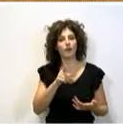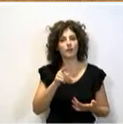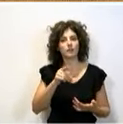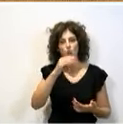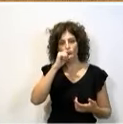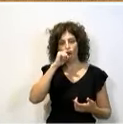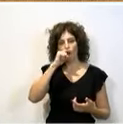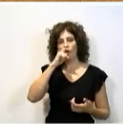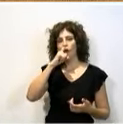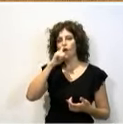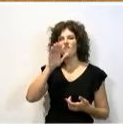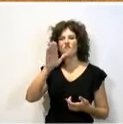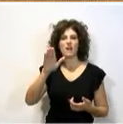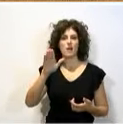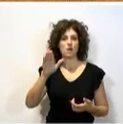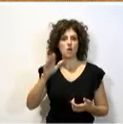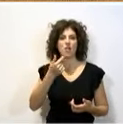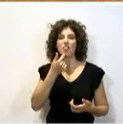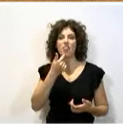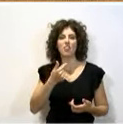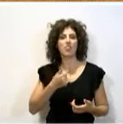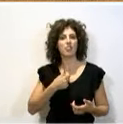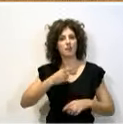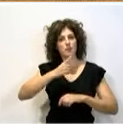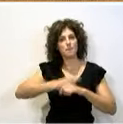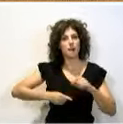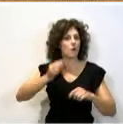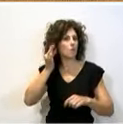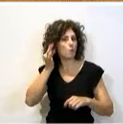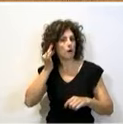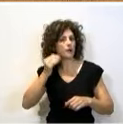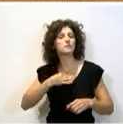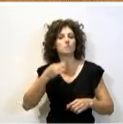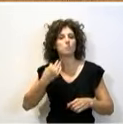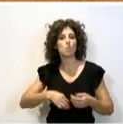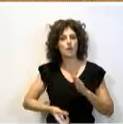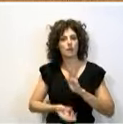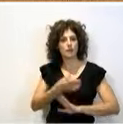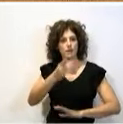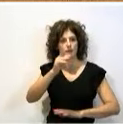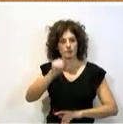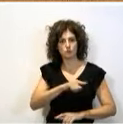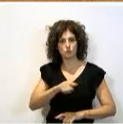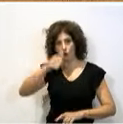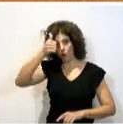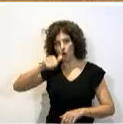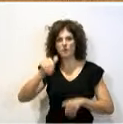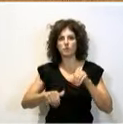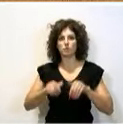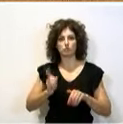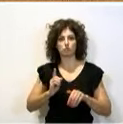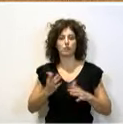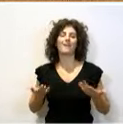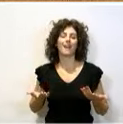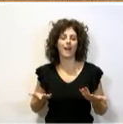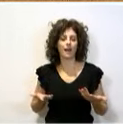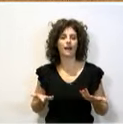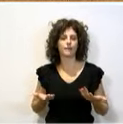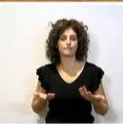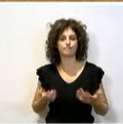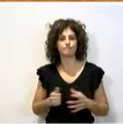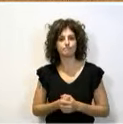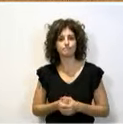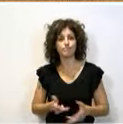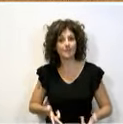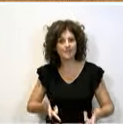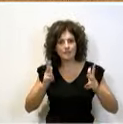podían decidir si las mujeres podíamos abrir una cuenta o no. Los hombres solo votaban los hombres, ¿verdad? Bueno, pues mire, yo creo que el ejercicio de la